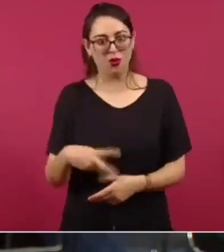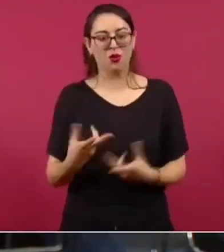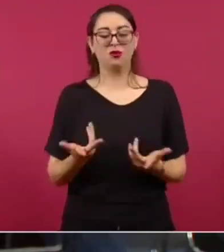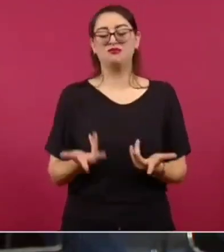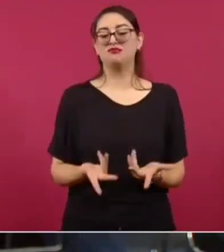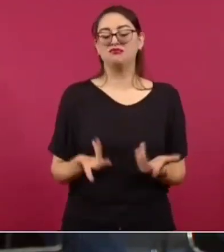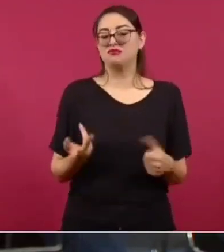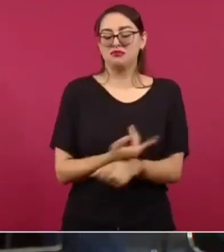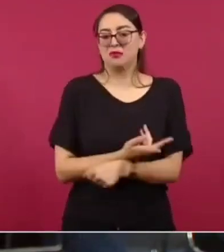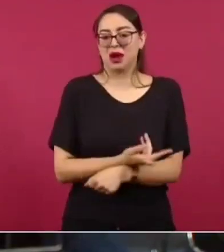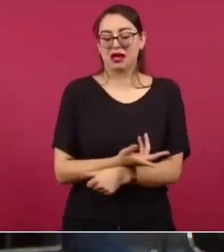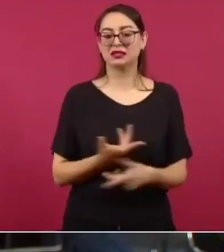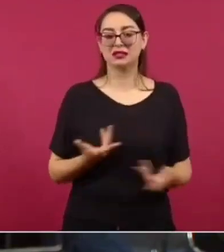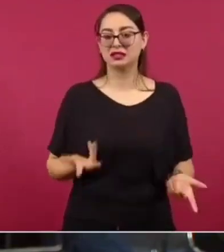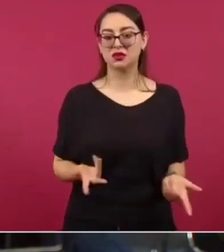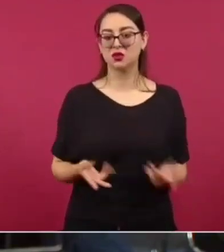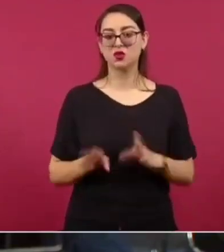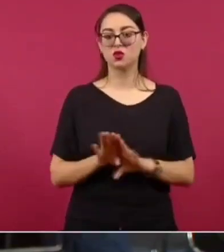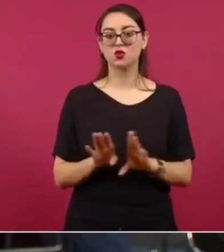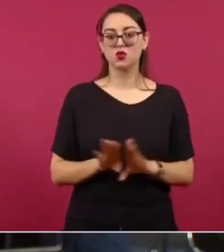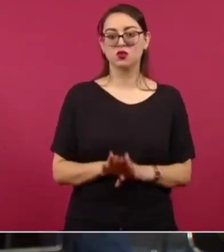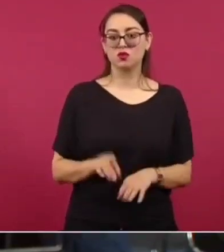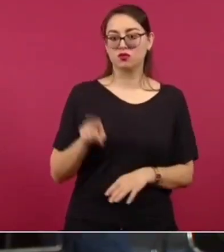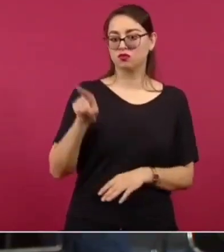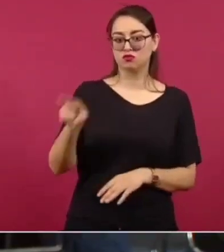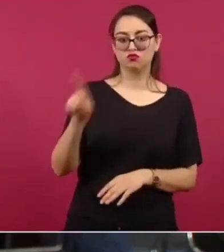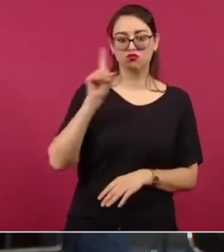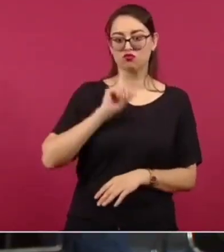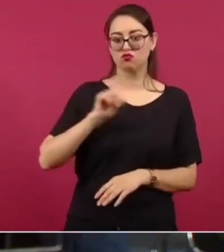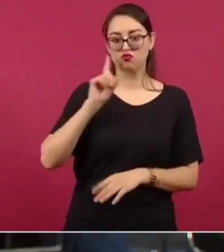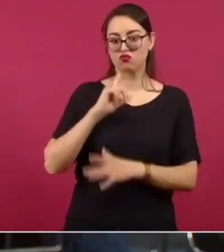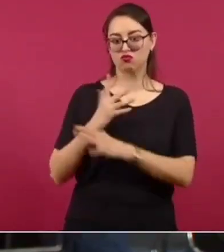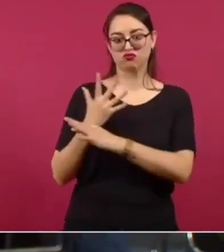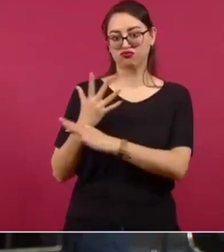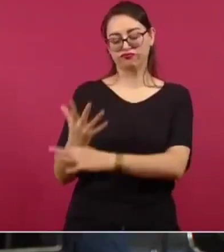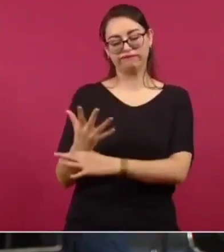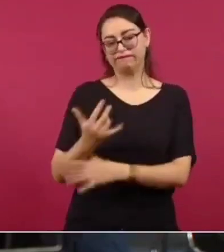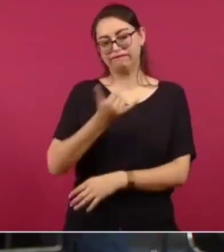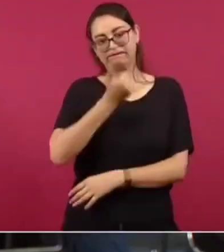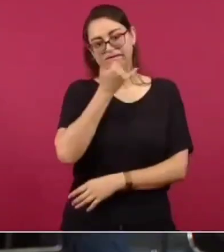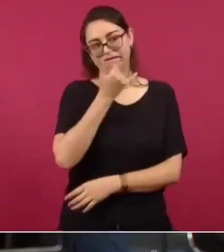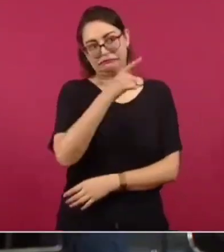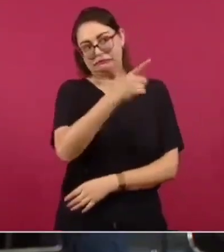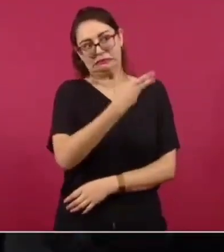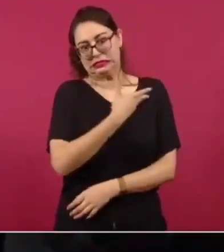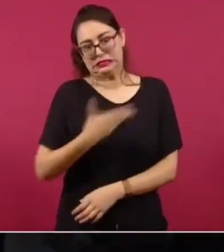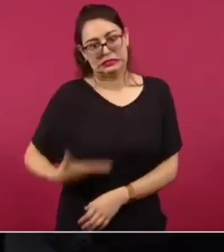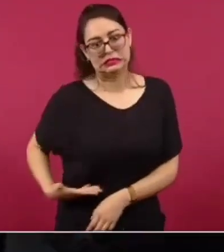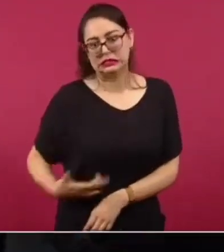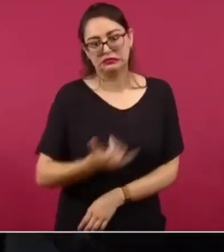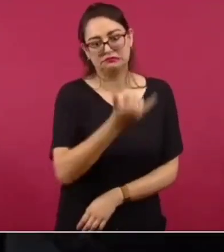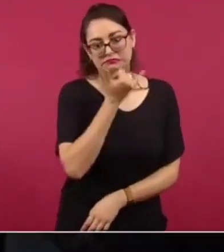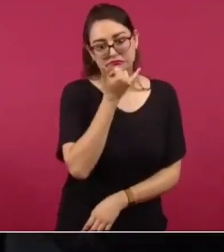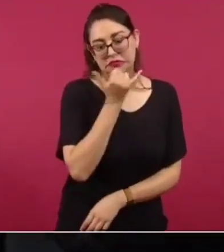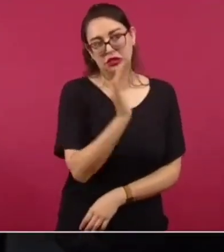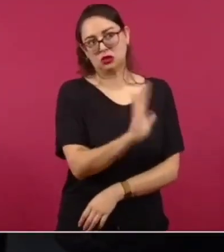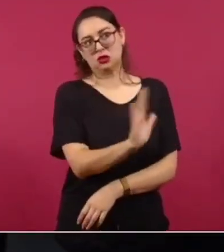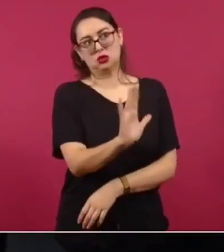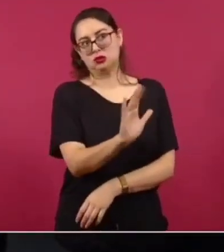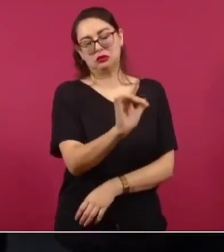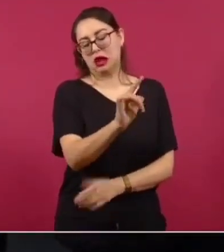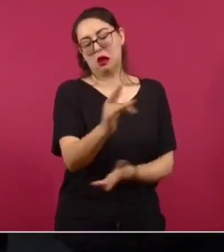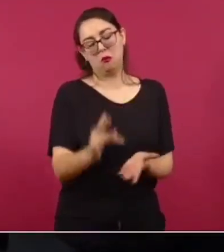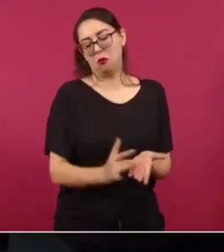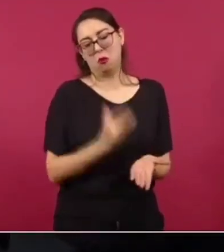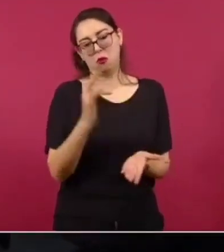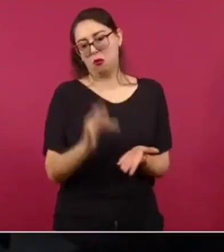sólo por los señalamientos que se hicieron aquí desde el lunes, lo cual ellas mismas demostraron en sus redes sociales desde hace ya varios